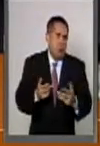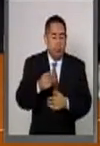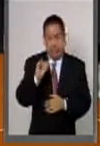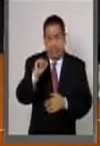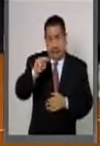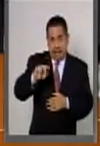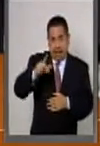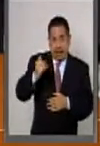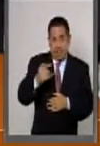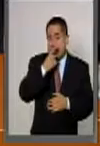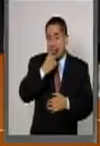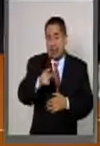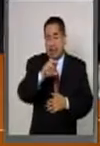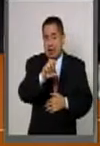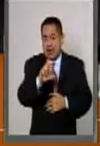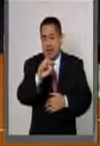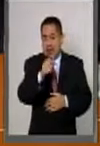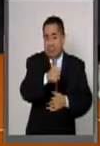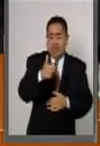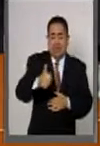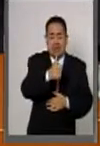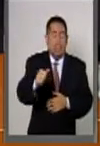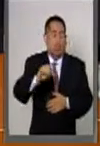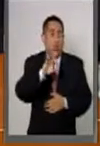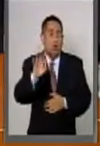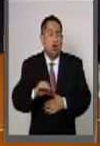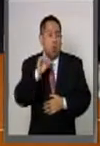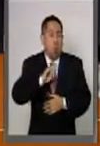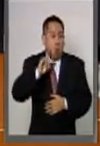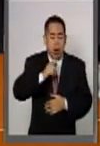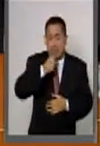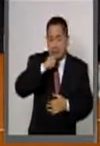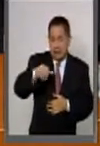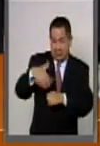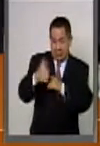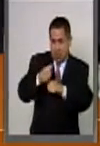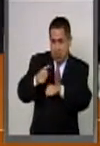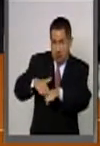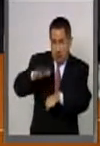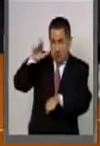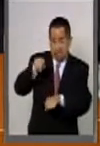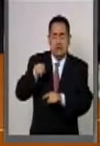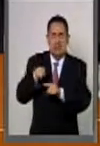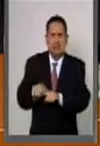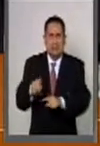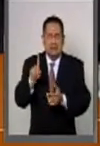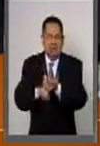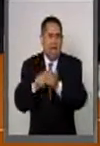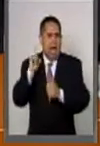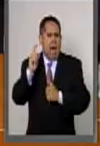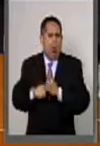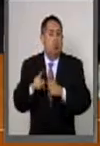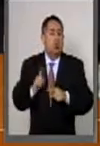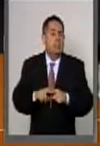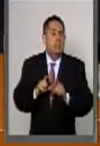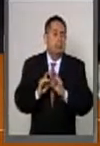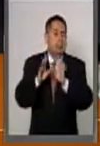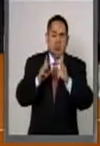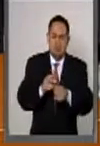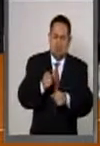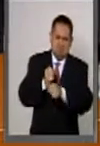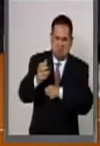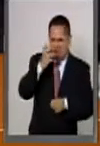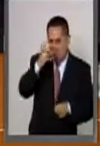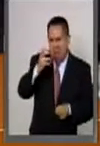Inegi, el 66 por ciento de las mujeres mayores a 15 años han enfrentado al menos un incidente de